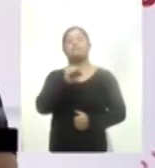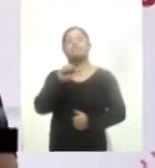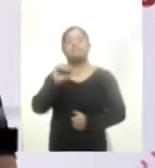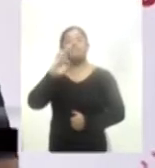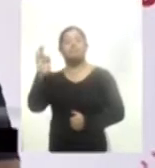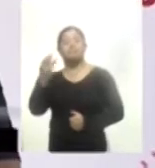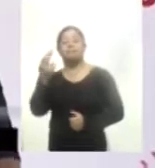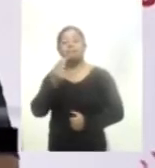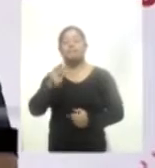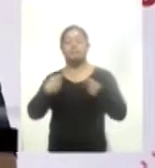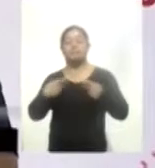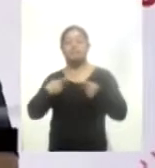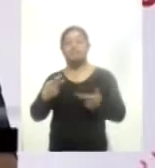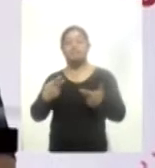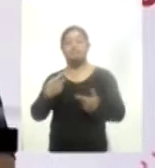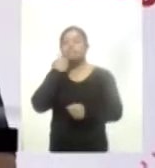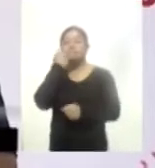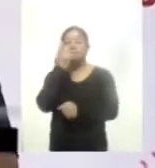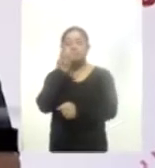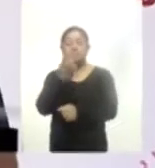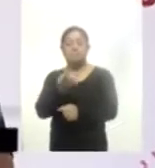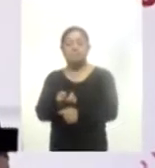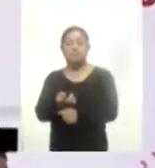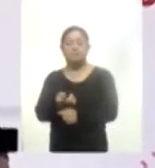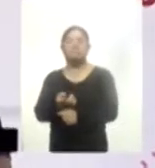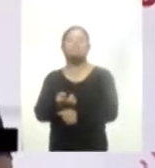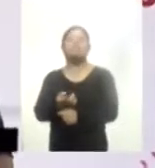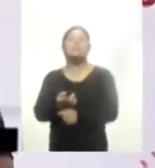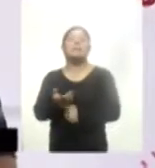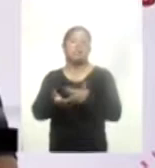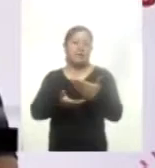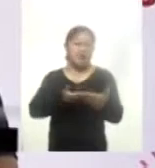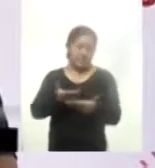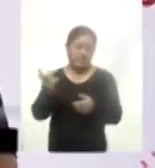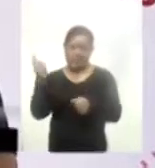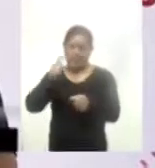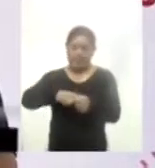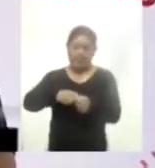con vocación de servicio que se quieran sumar a este gran proyecto